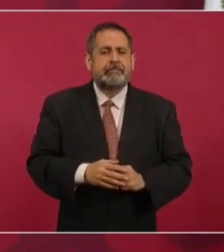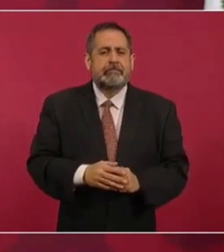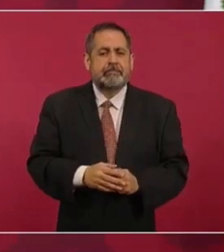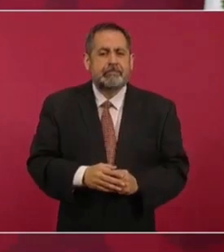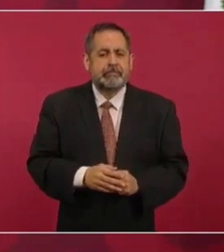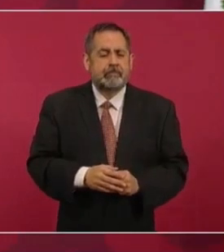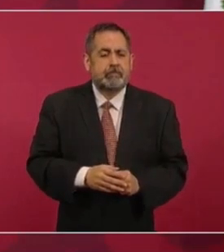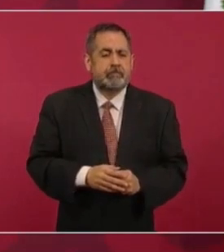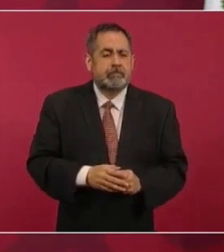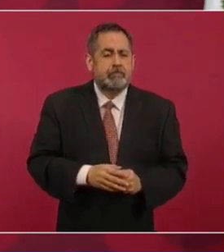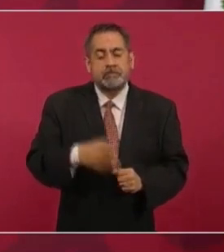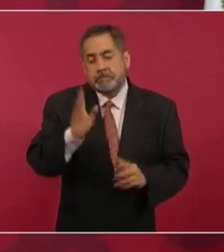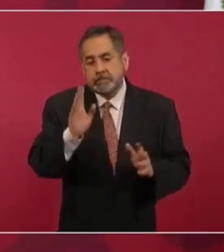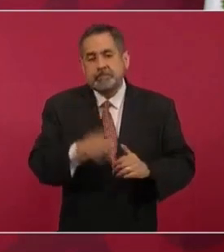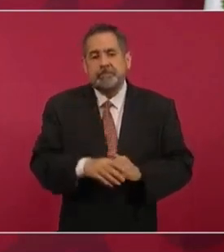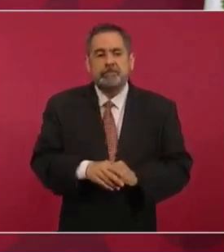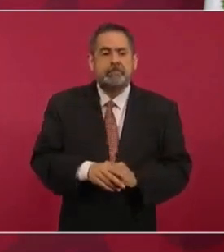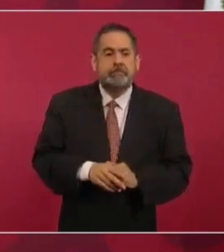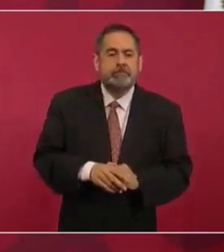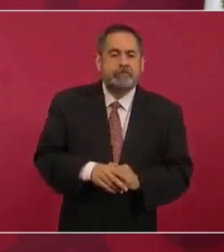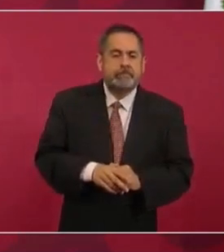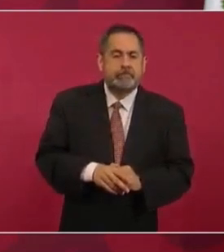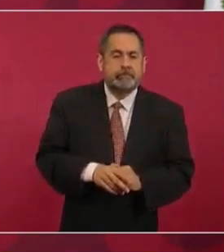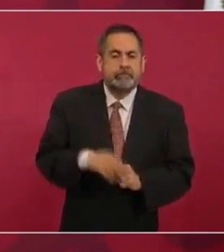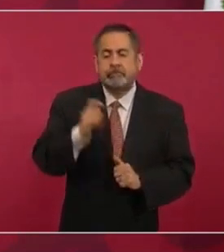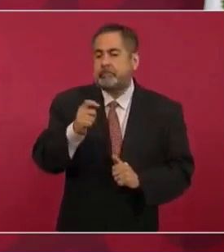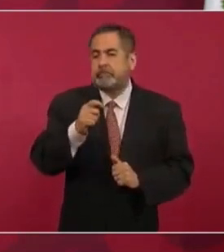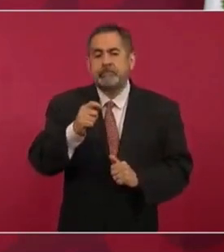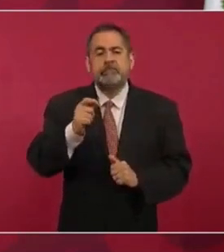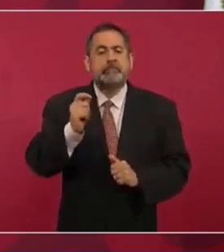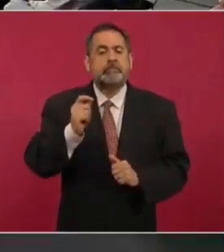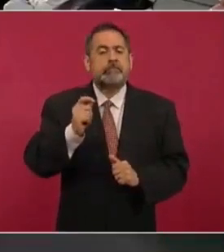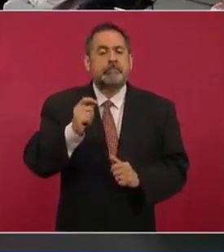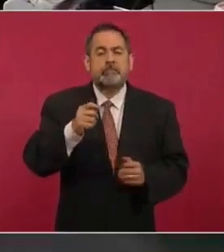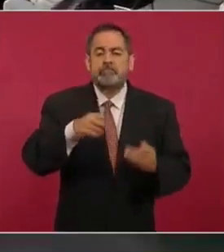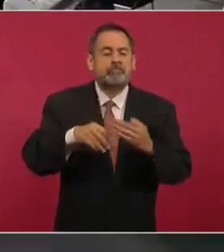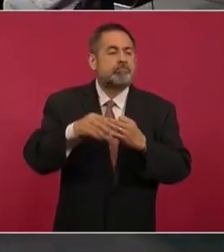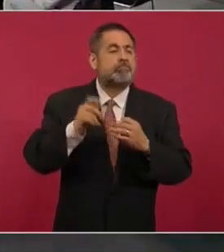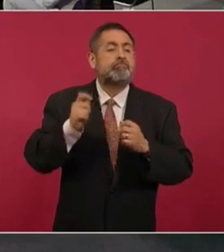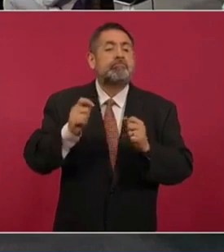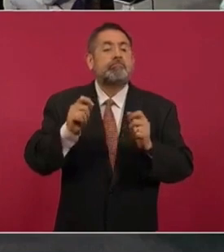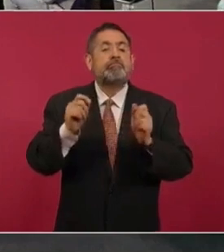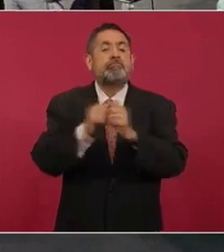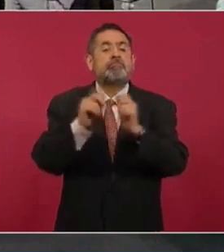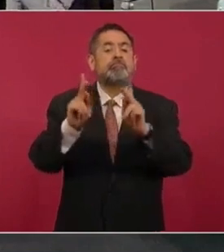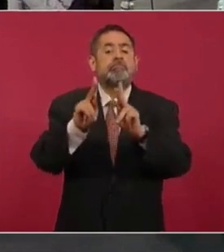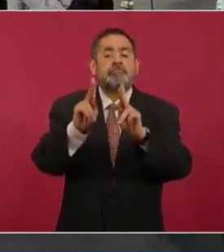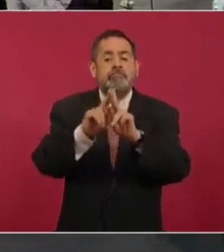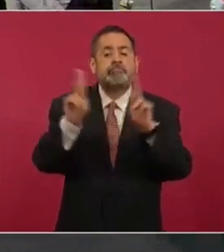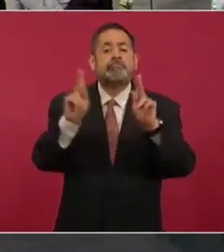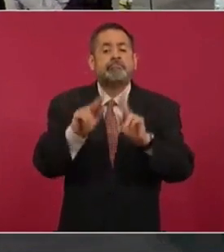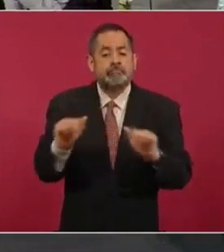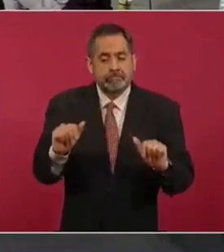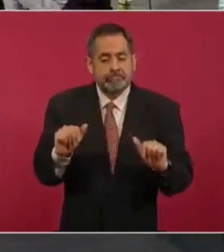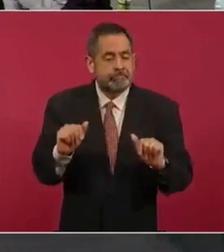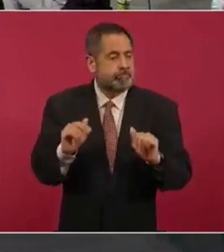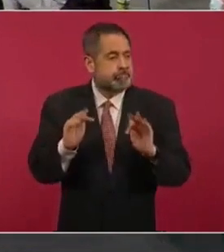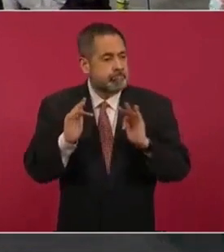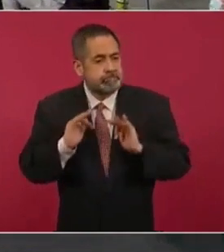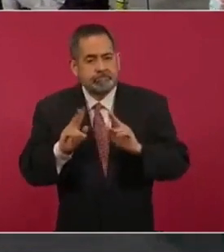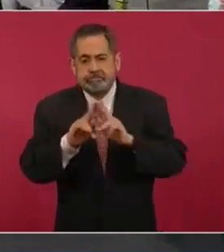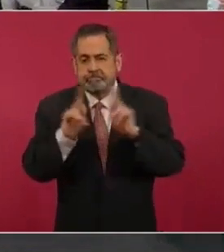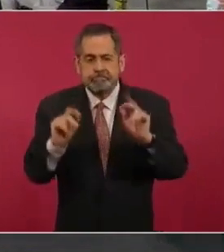Pero bueno, todo por la vía pacífica, por la vía